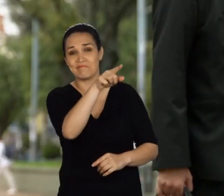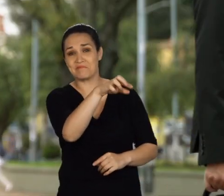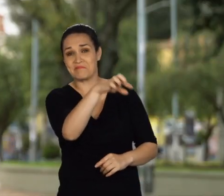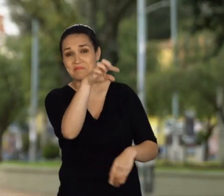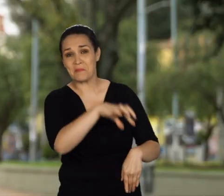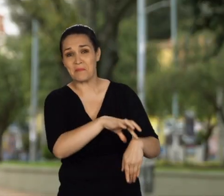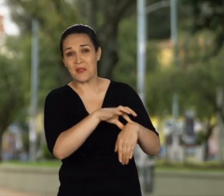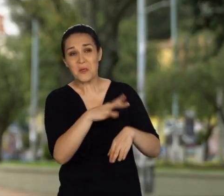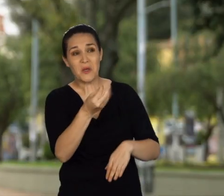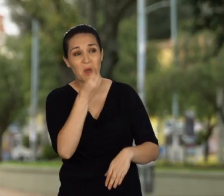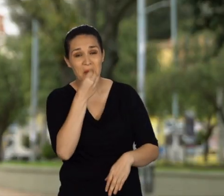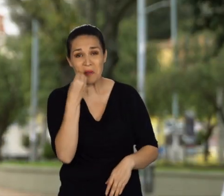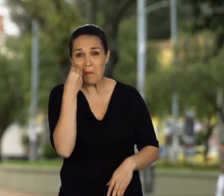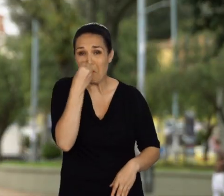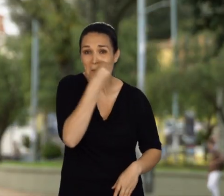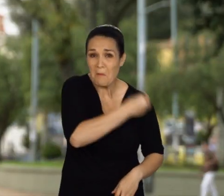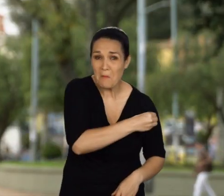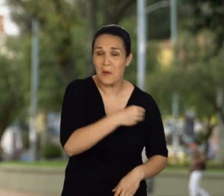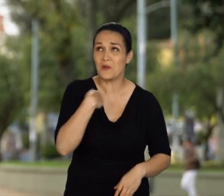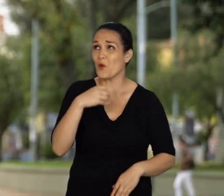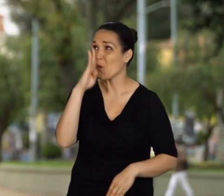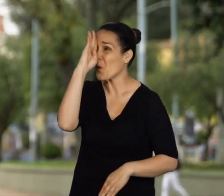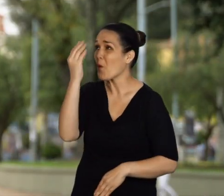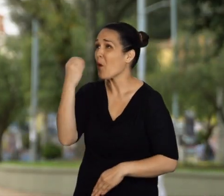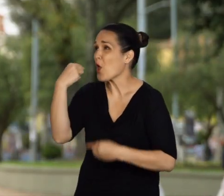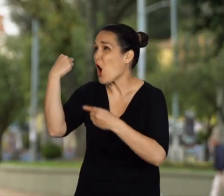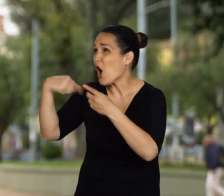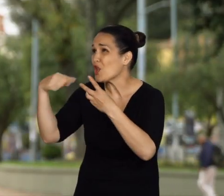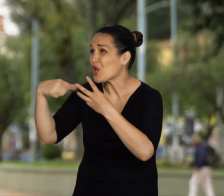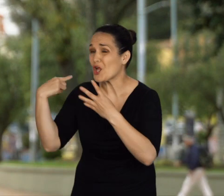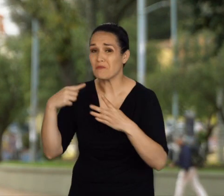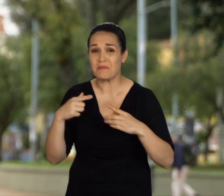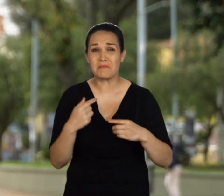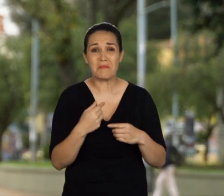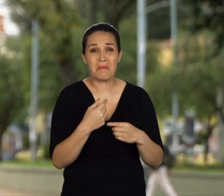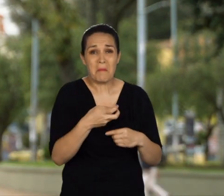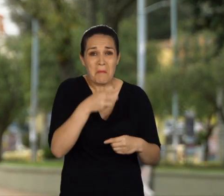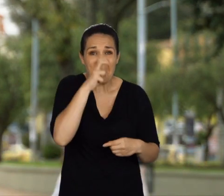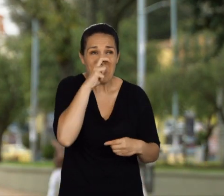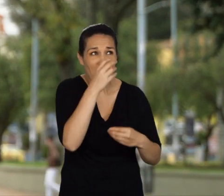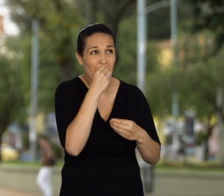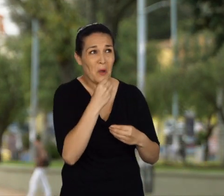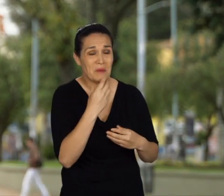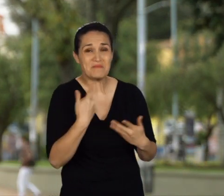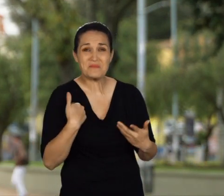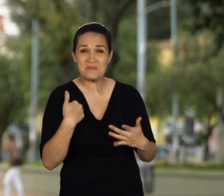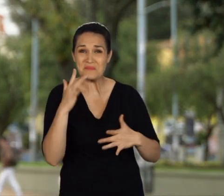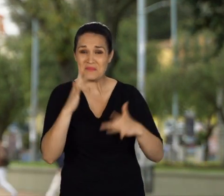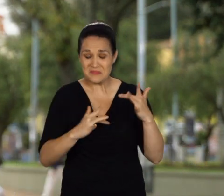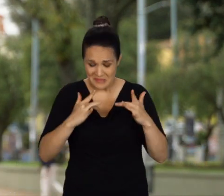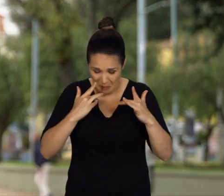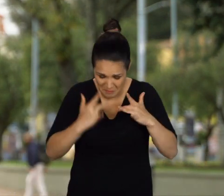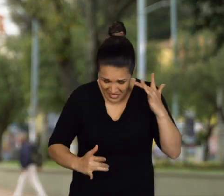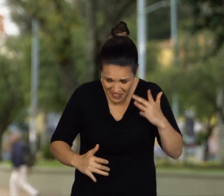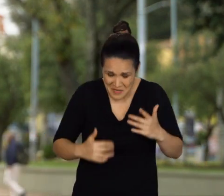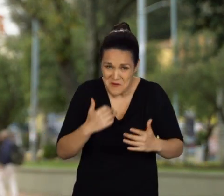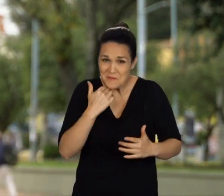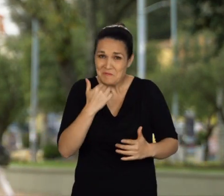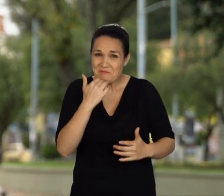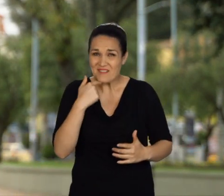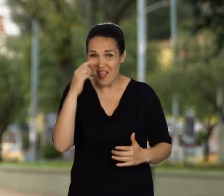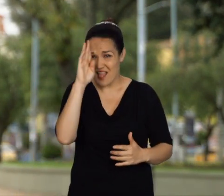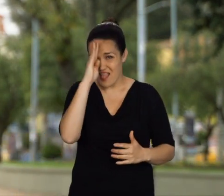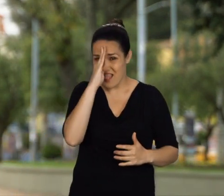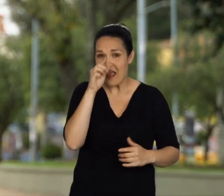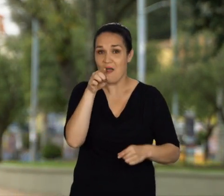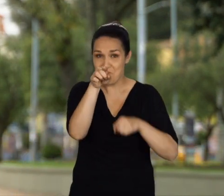recomendará el especialista no nos gustará, que nos quitará alimentos a los cuales estamos acostumbrados y lo que es peor, no sabemos qué alimentos nos pueden caer